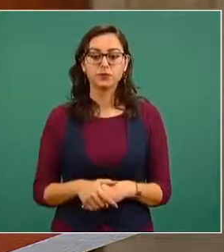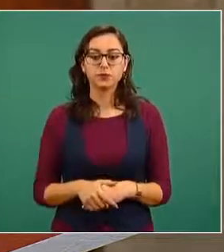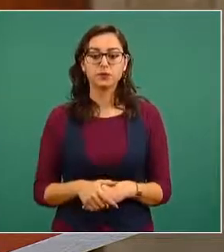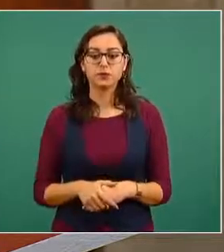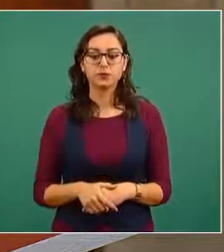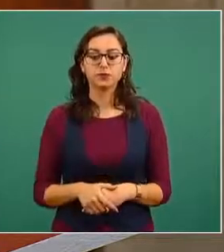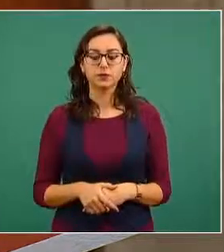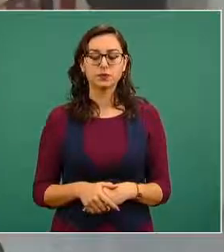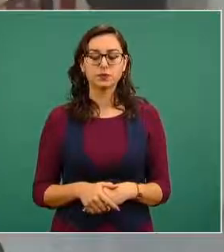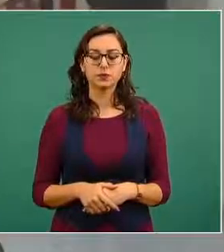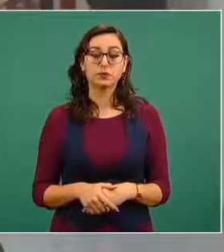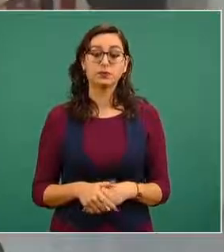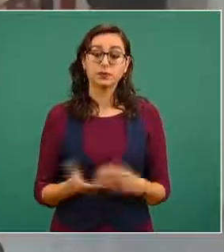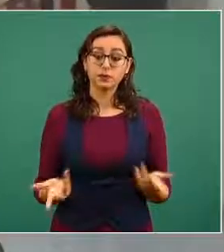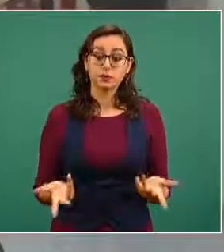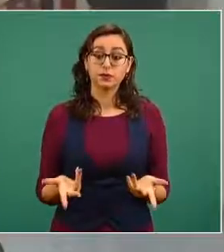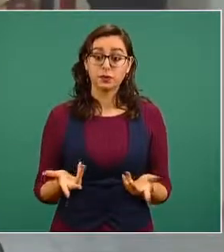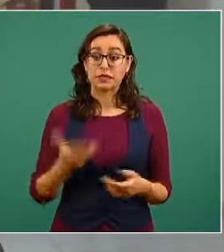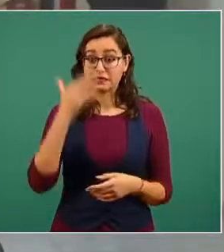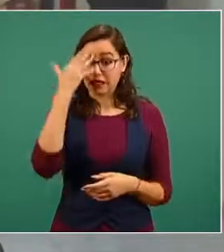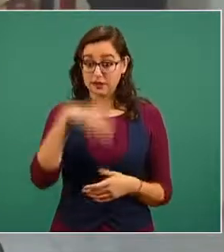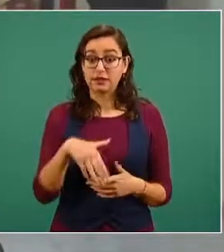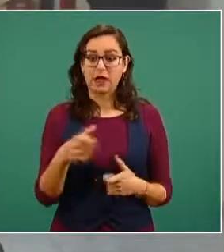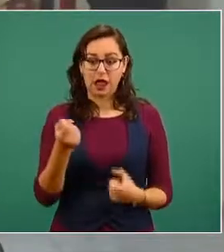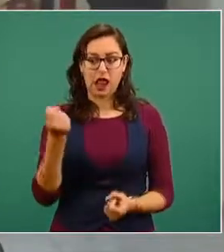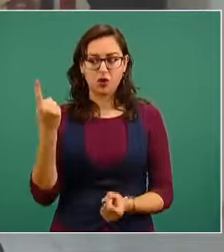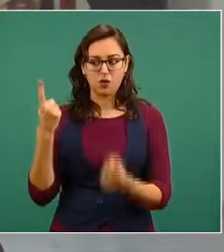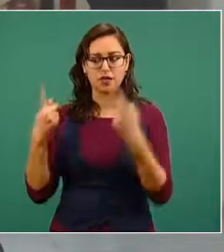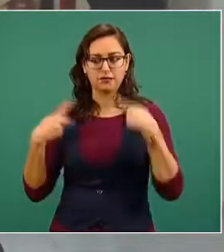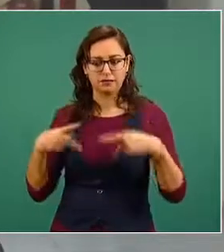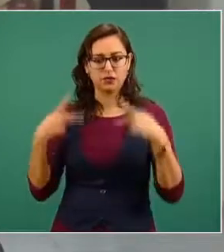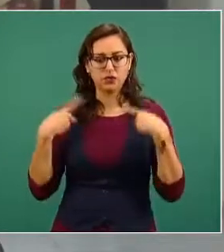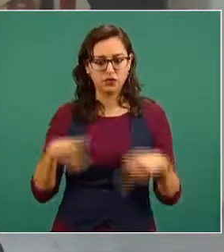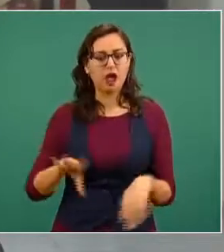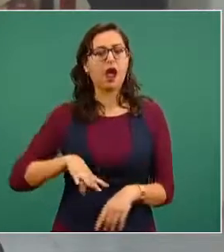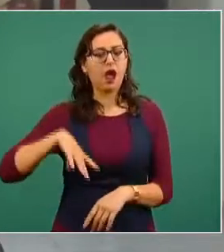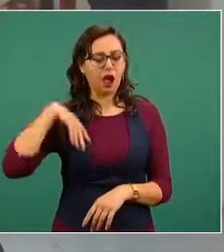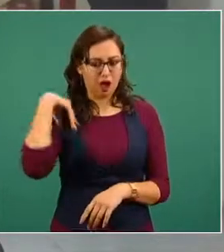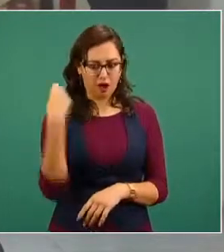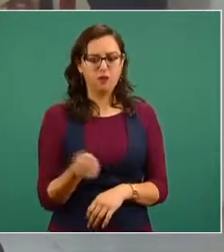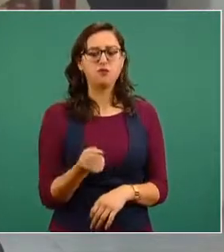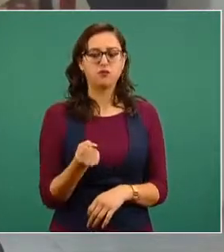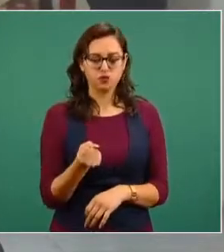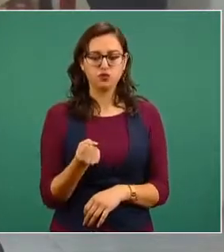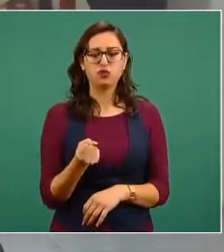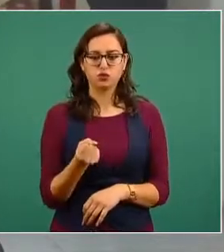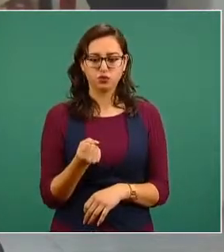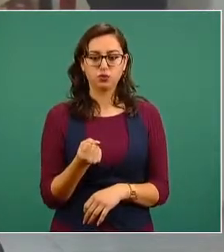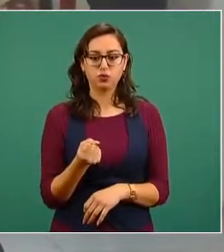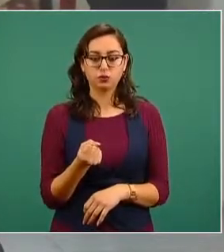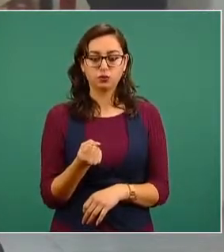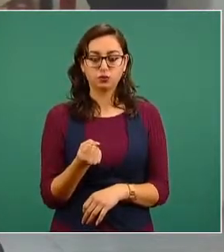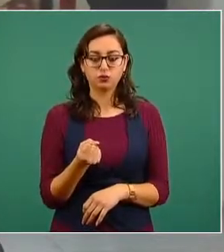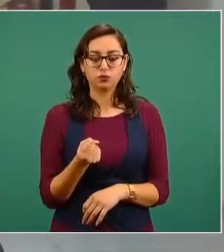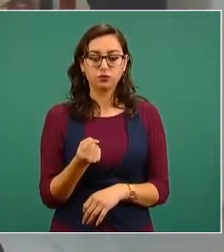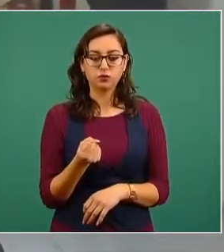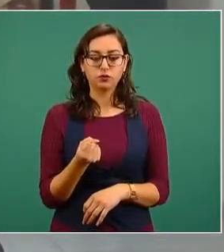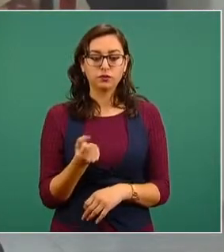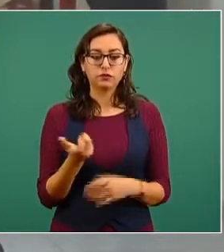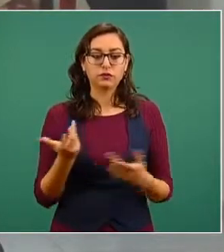hay la mala costumbre de abusar de que el que tiene